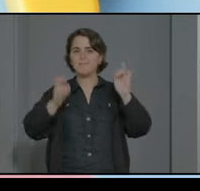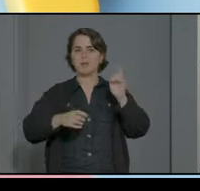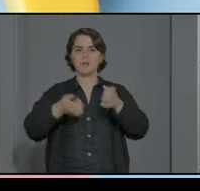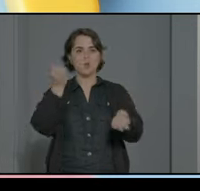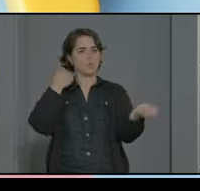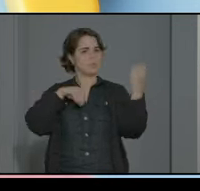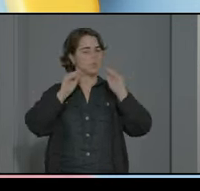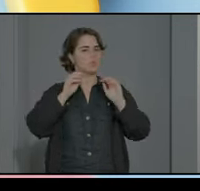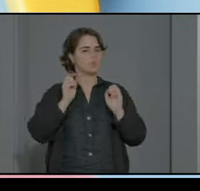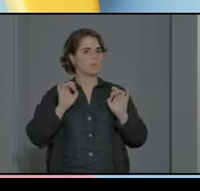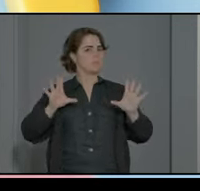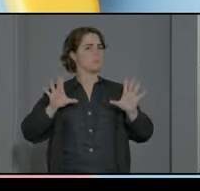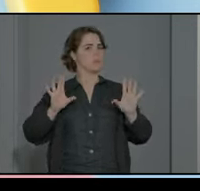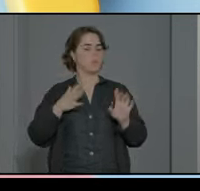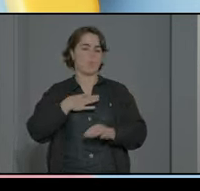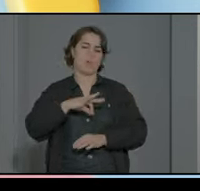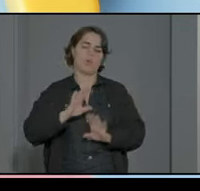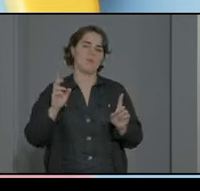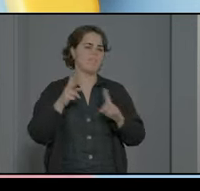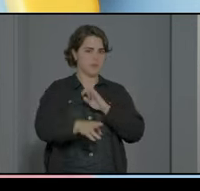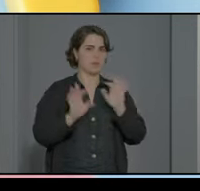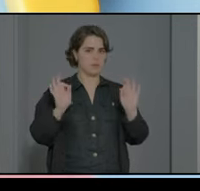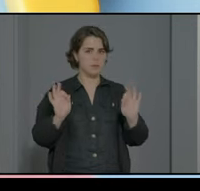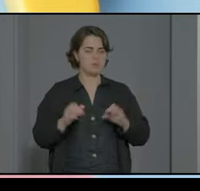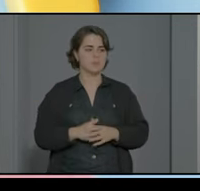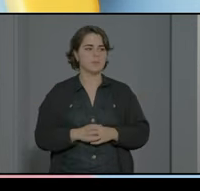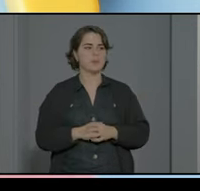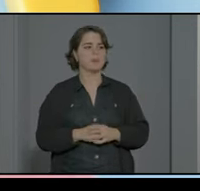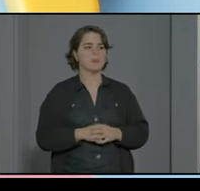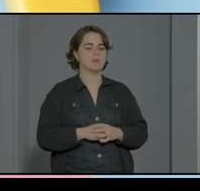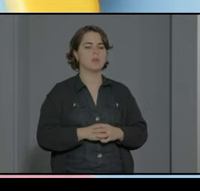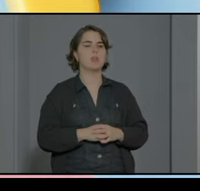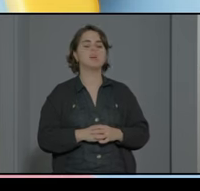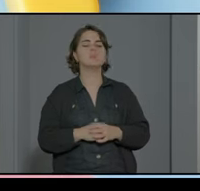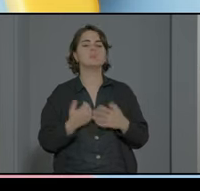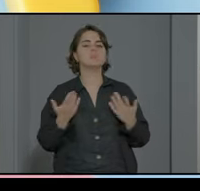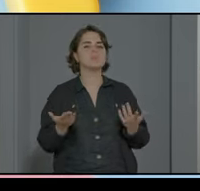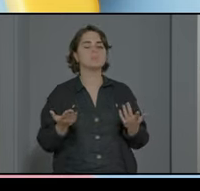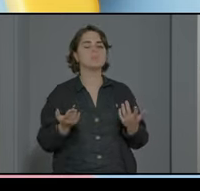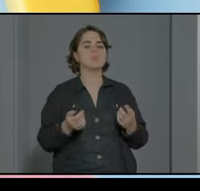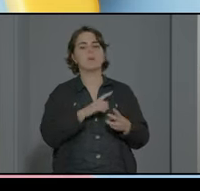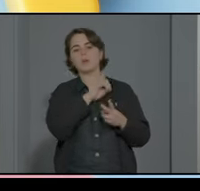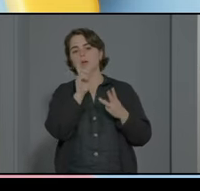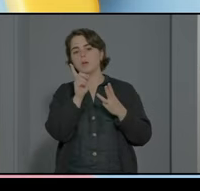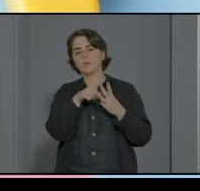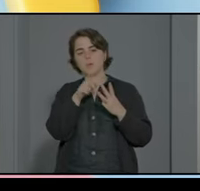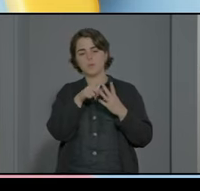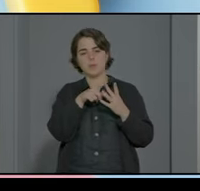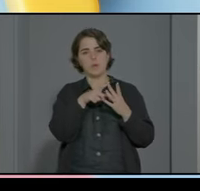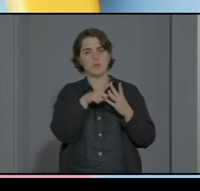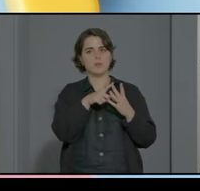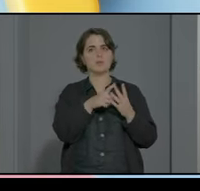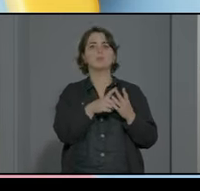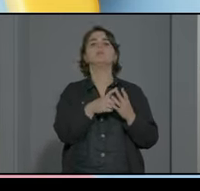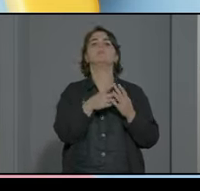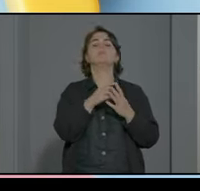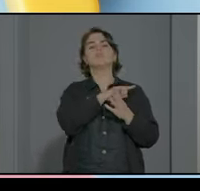conducta y bueno este es un poco el segundo nivel al que pasará el alumno